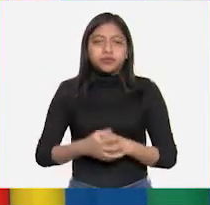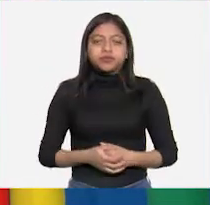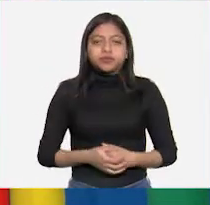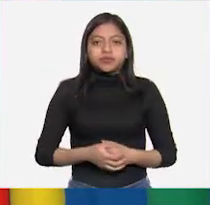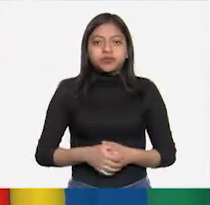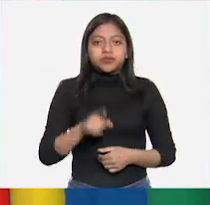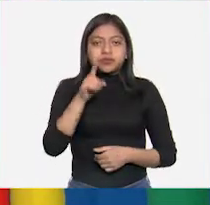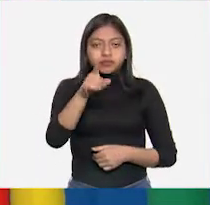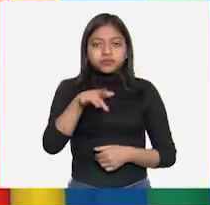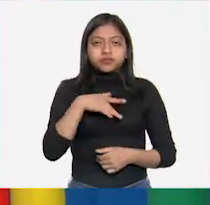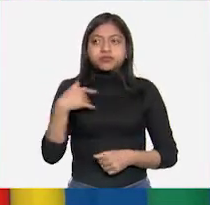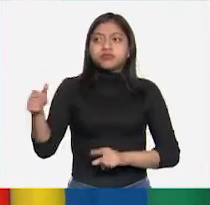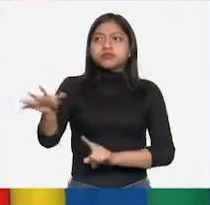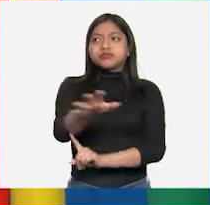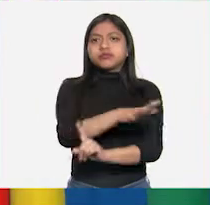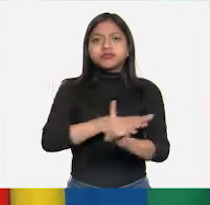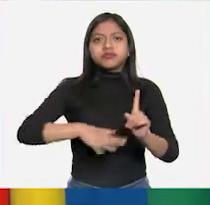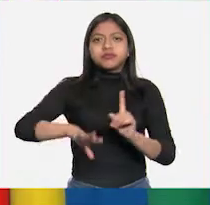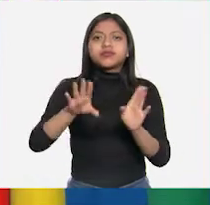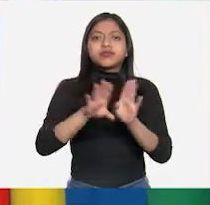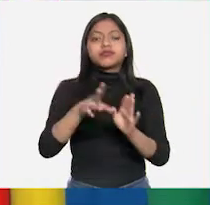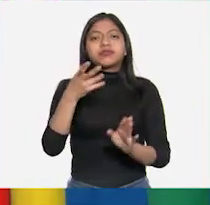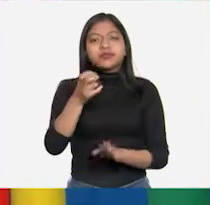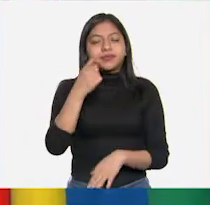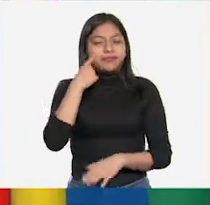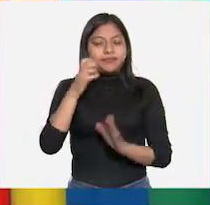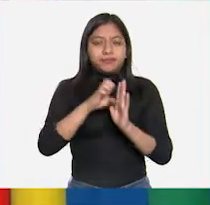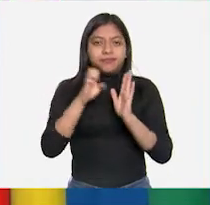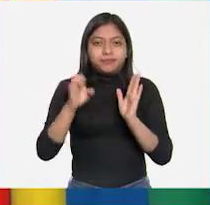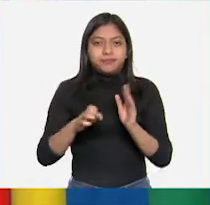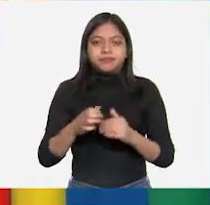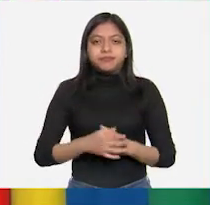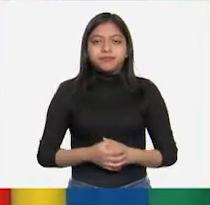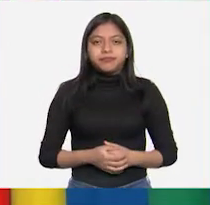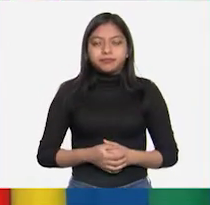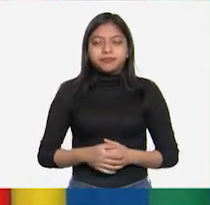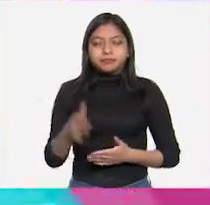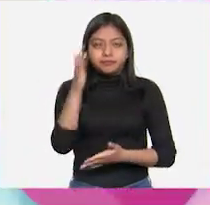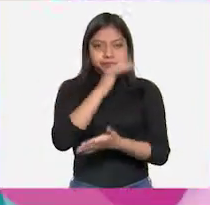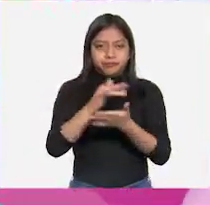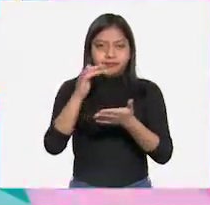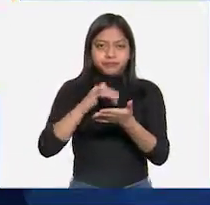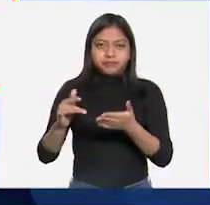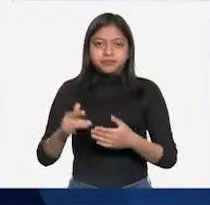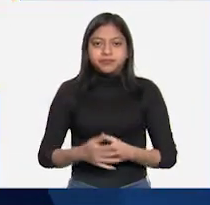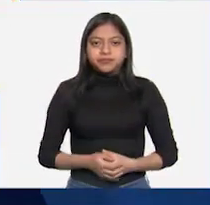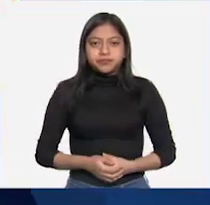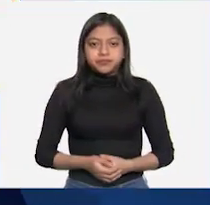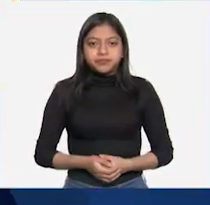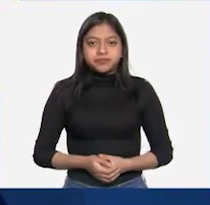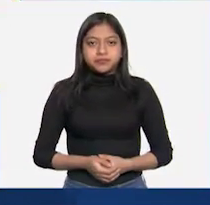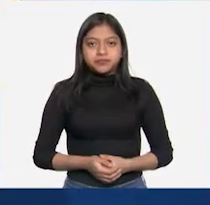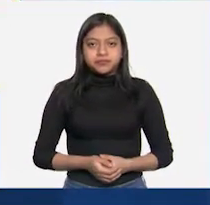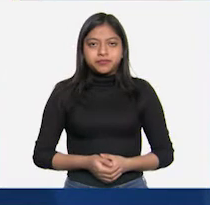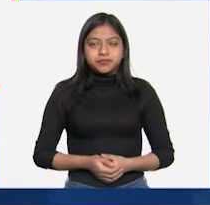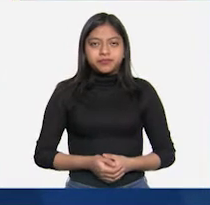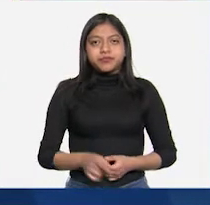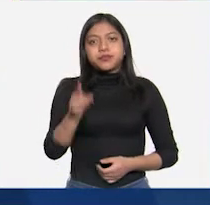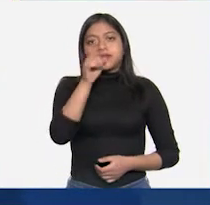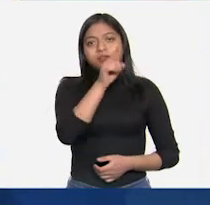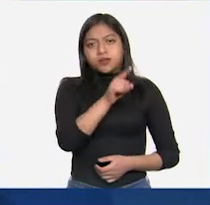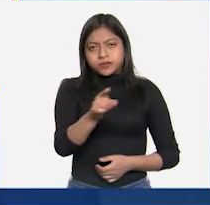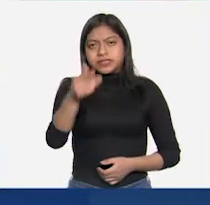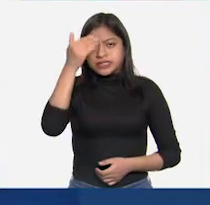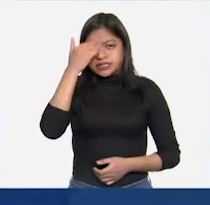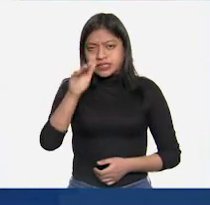nuestros sentidos. Y vamos a ver lo que dice el siguiente texto al respecto. Dice... ¿Cómo